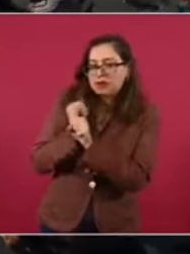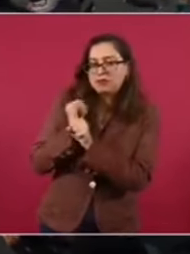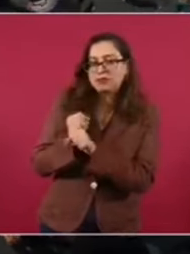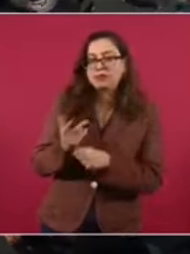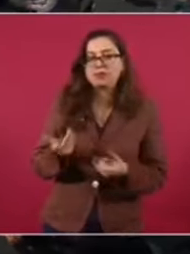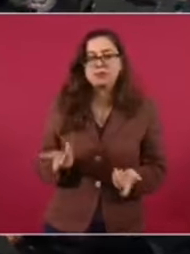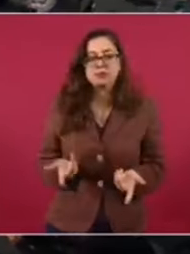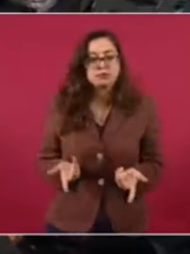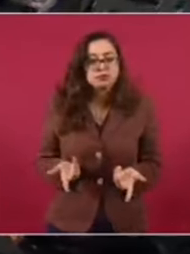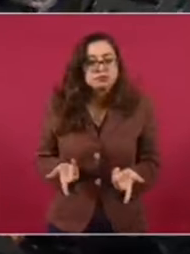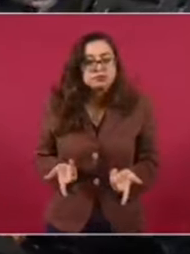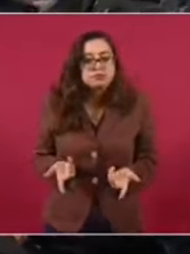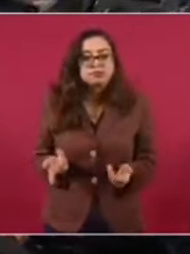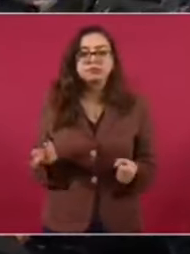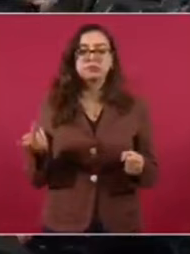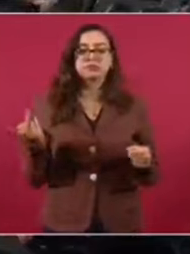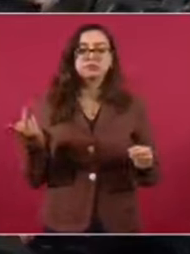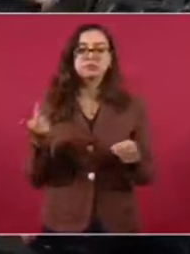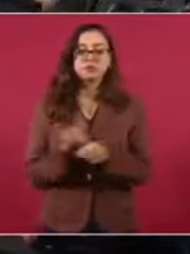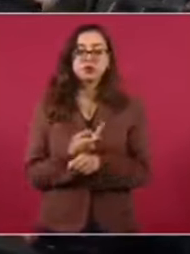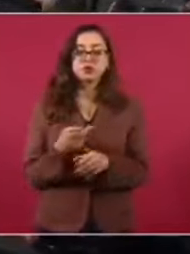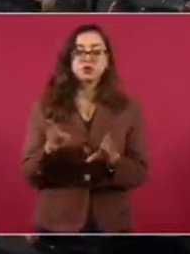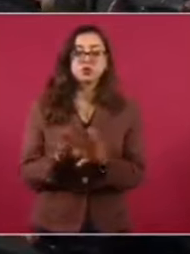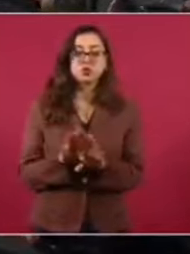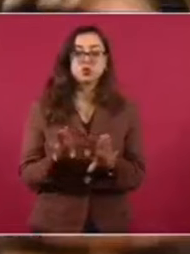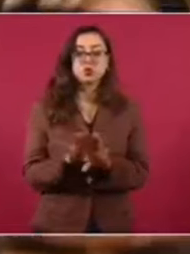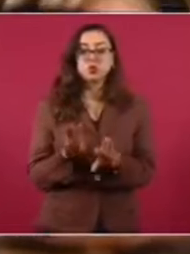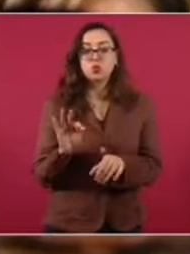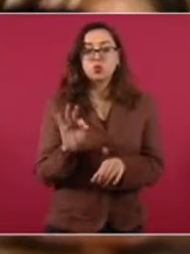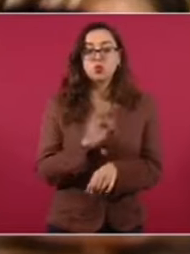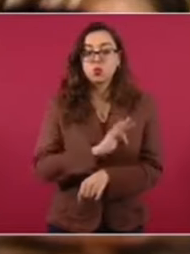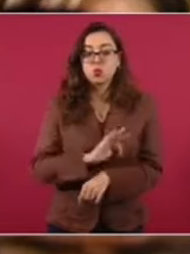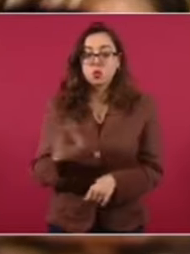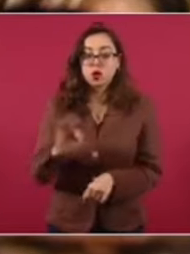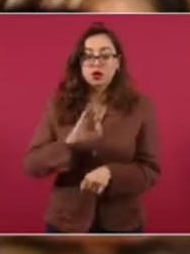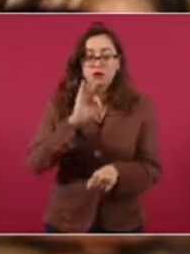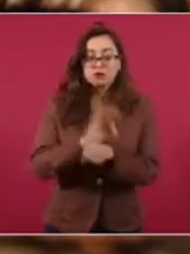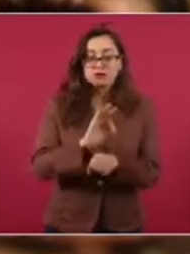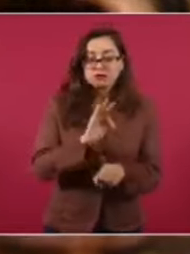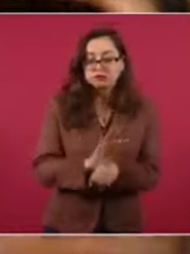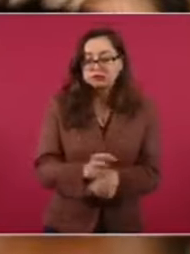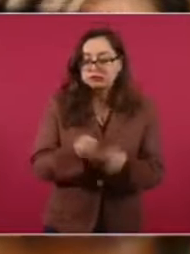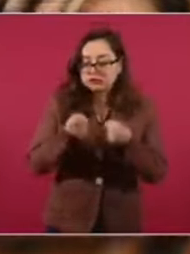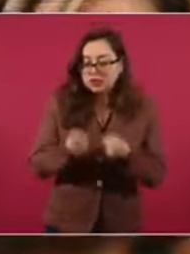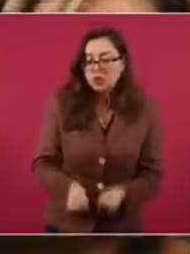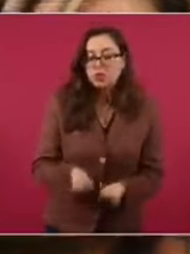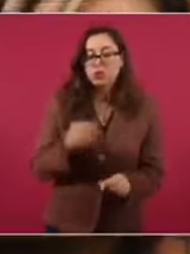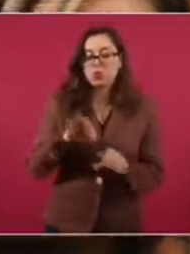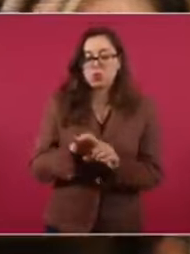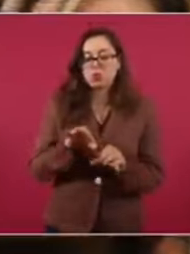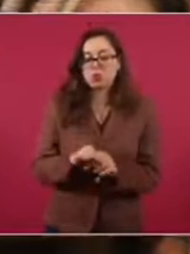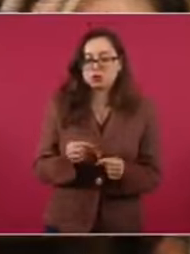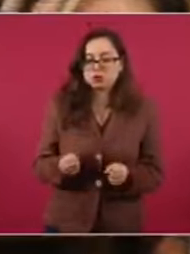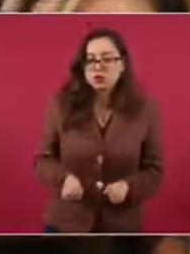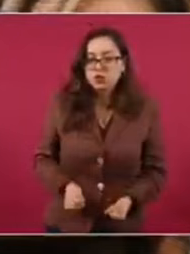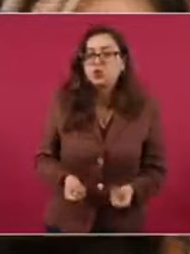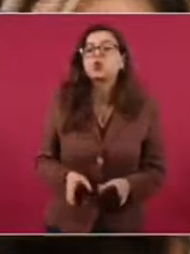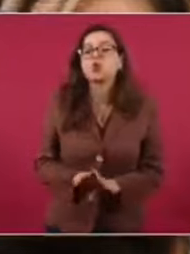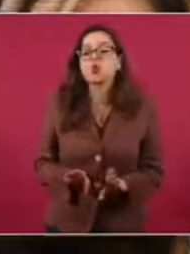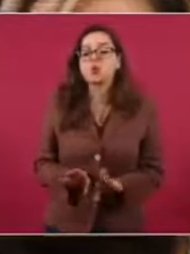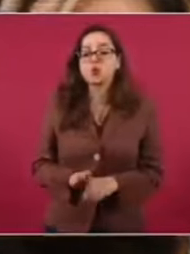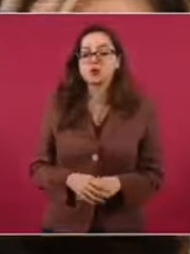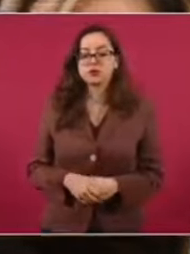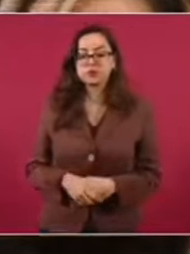respecto a esto, sigue vigente, esta garantía, que, este, estará abierta, la elección, y se respetará el resultado,